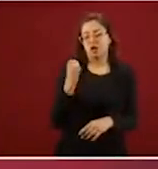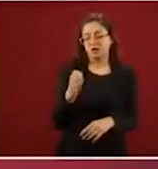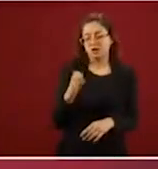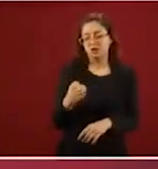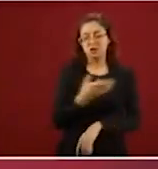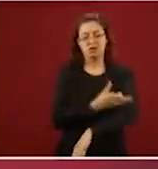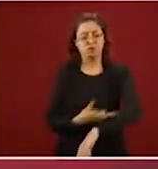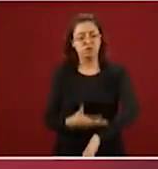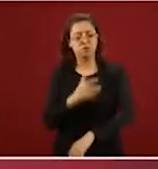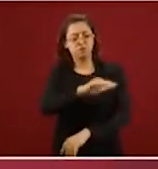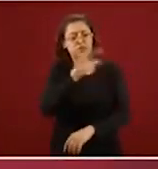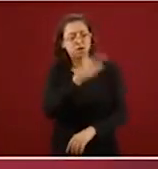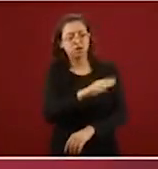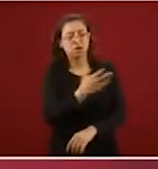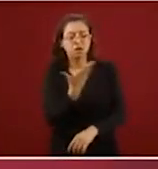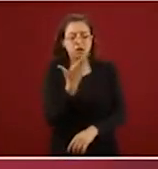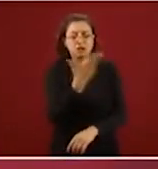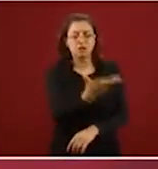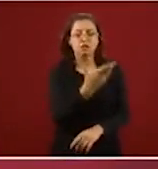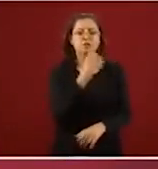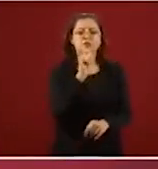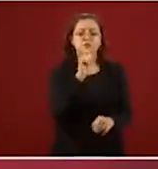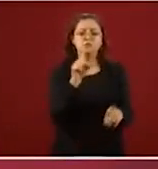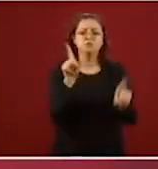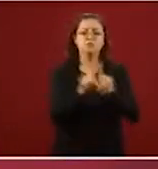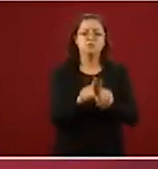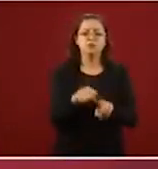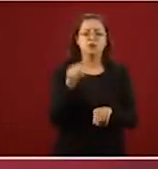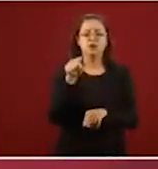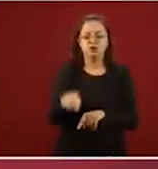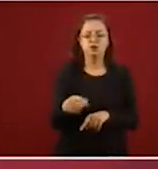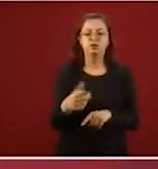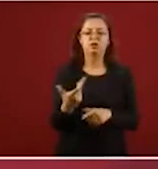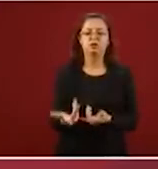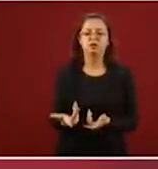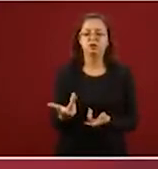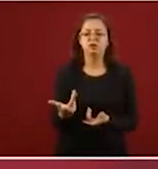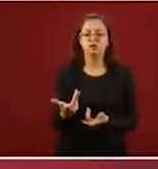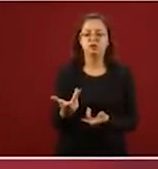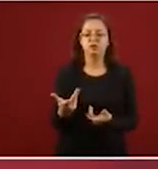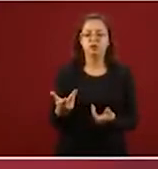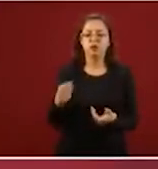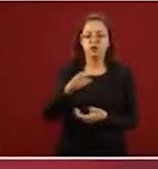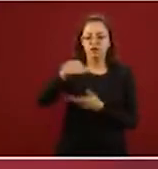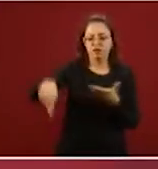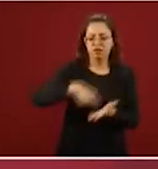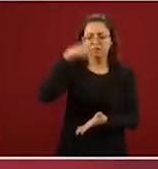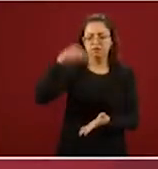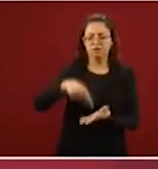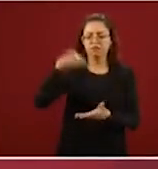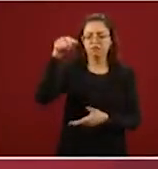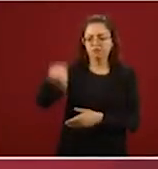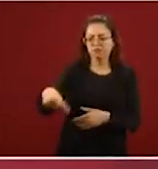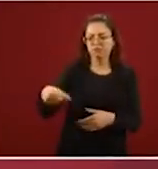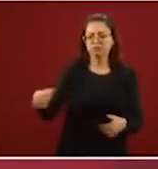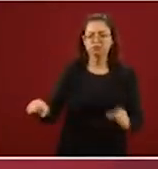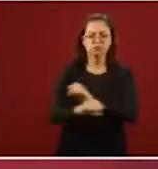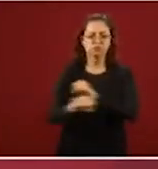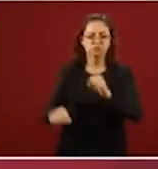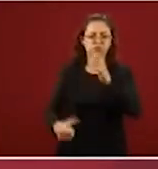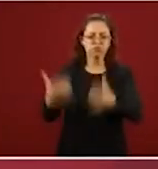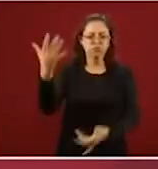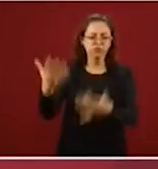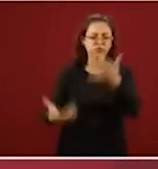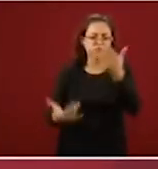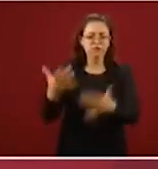solicitaron también que hubiera una cancelación del canal de riego que pasaba por el lugar del siniestro, dado que ahí se encontraban